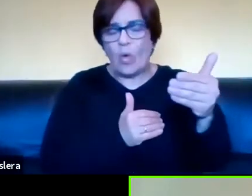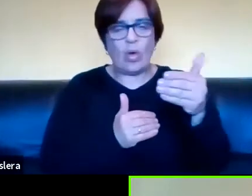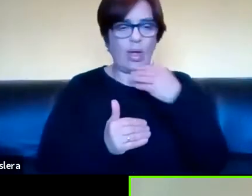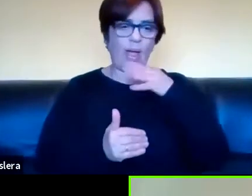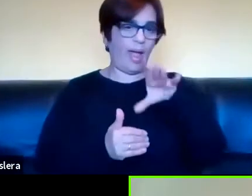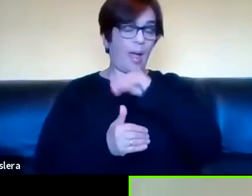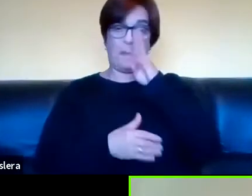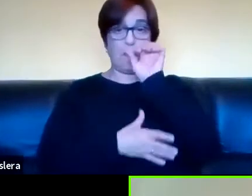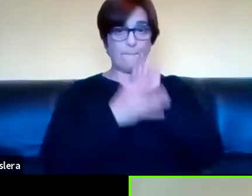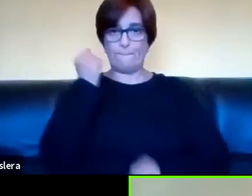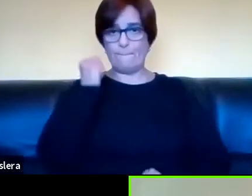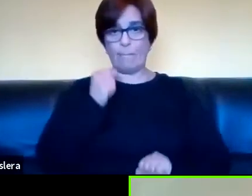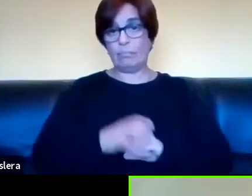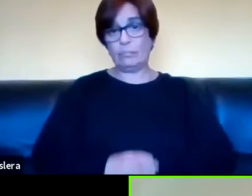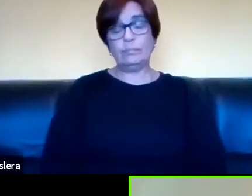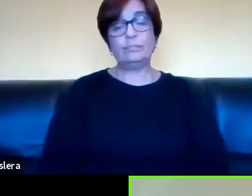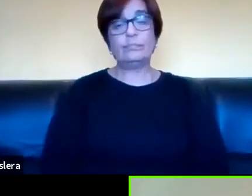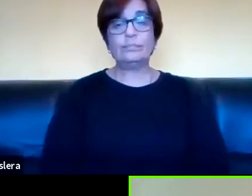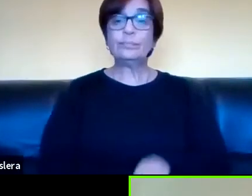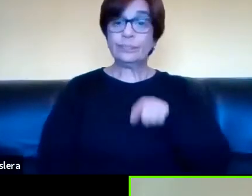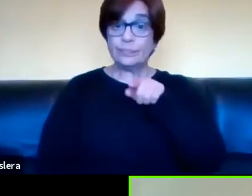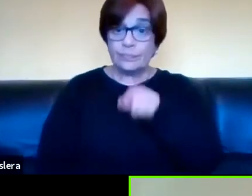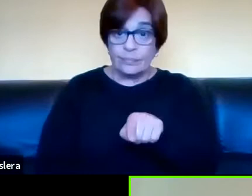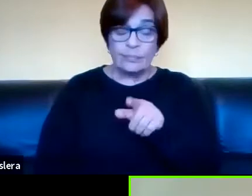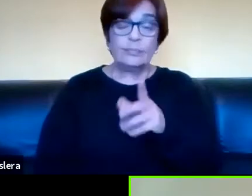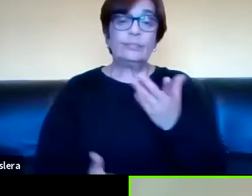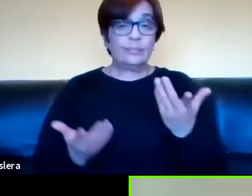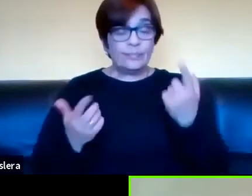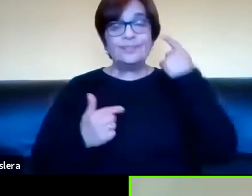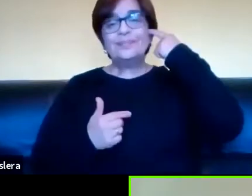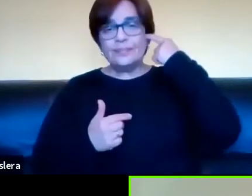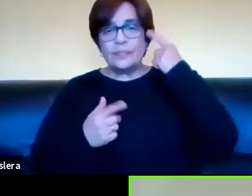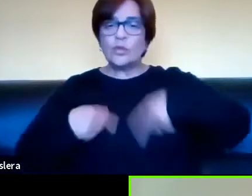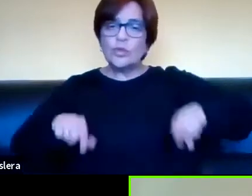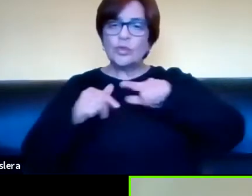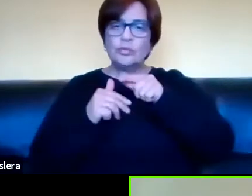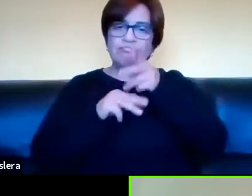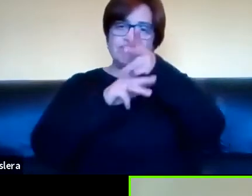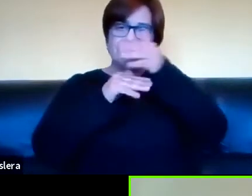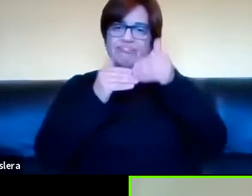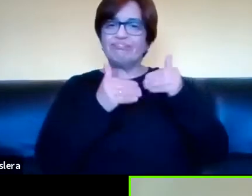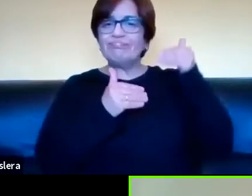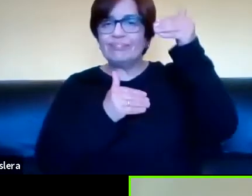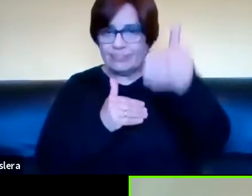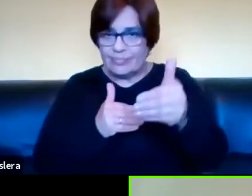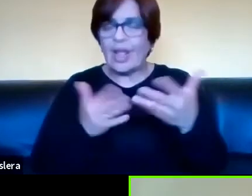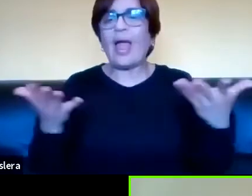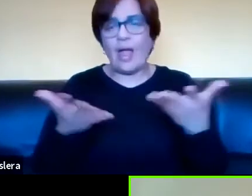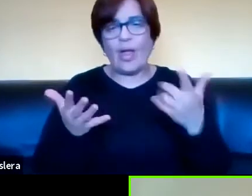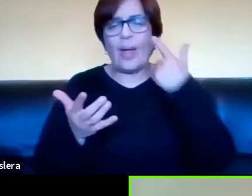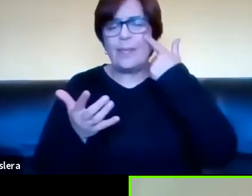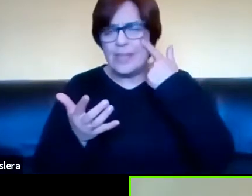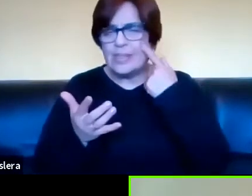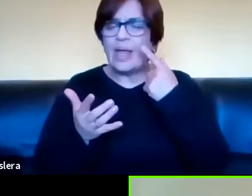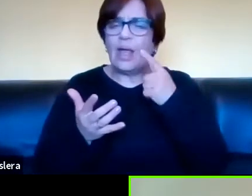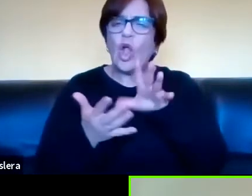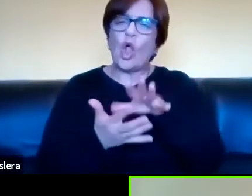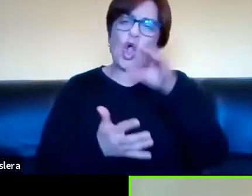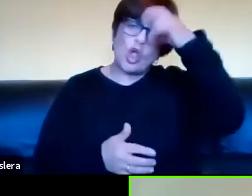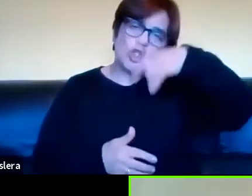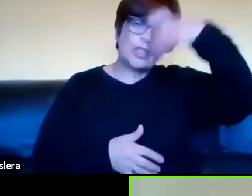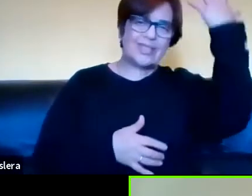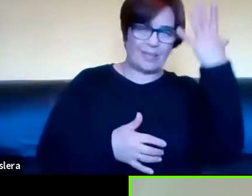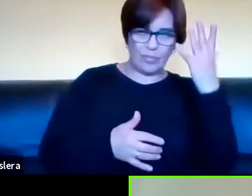lo produjo. Entonces, teniendo en cuenta textualidad diferida, entonces ahí vamos al otro concepto. ¿Se puede hablar entonces de cultura